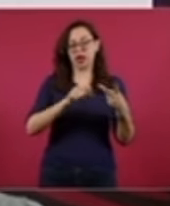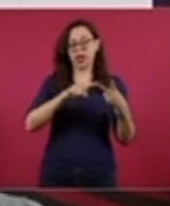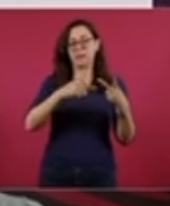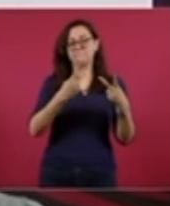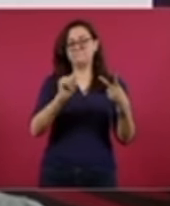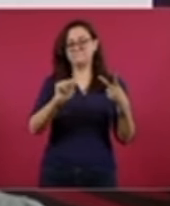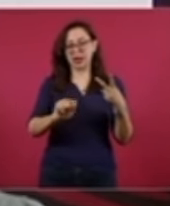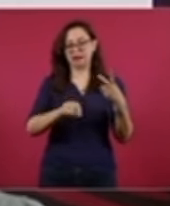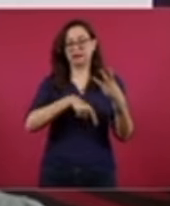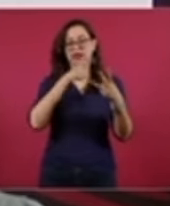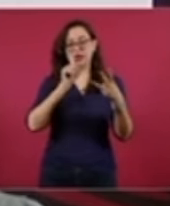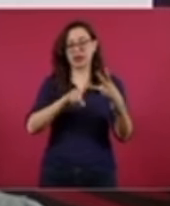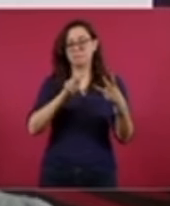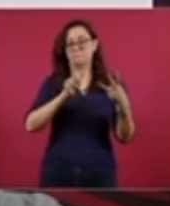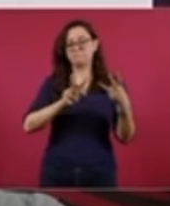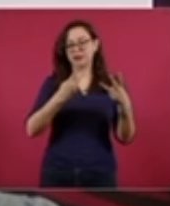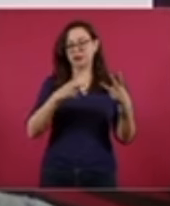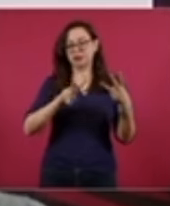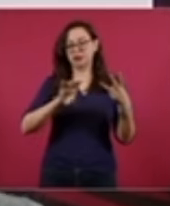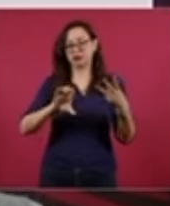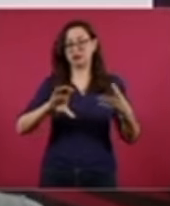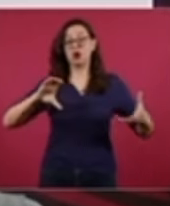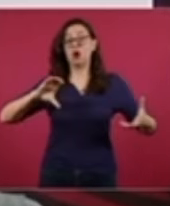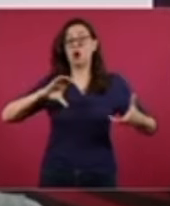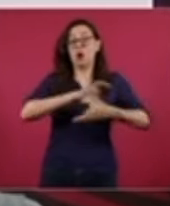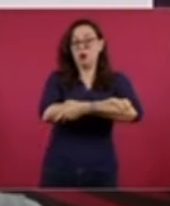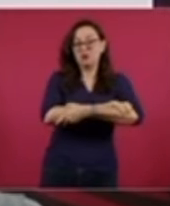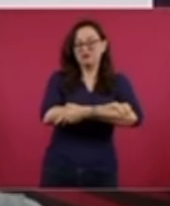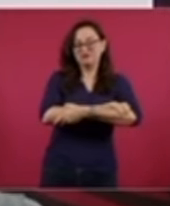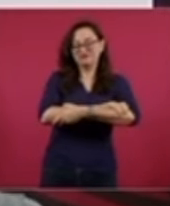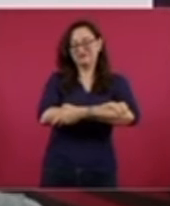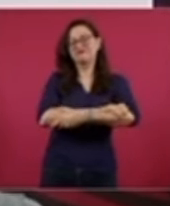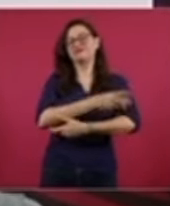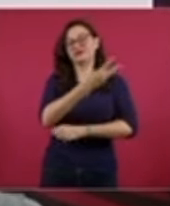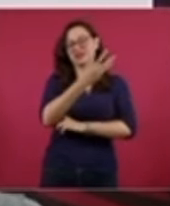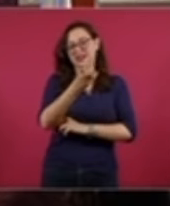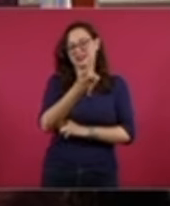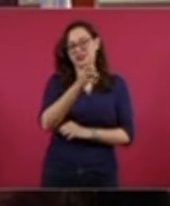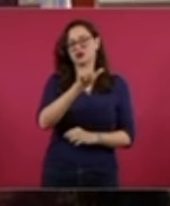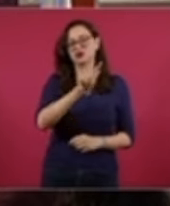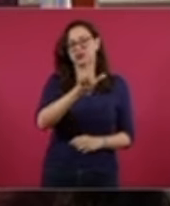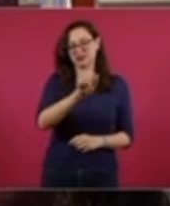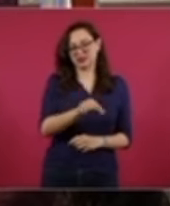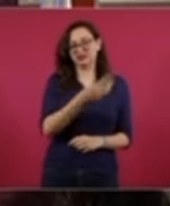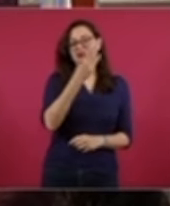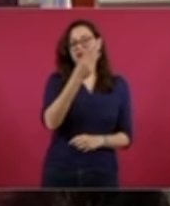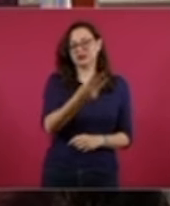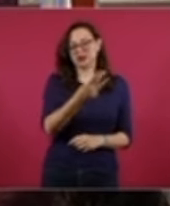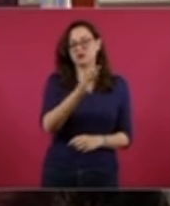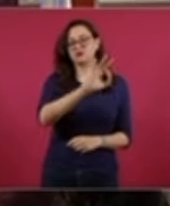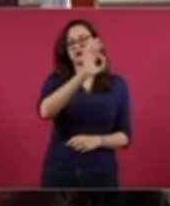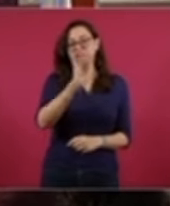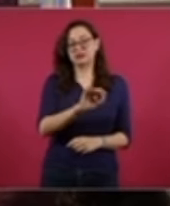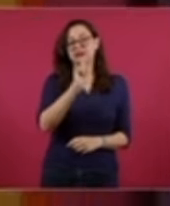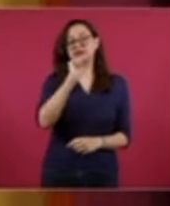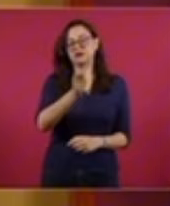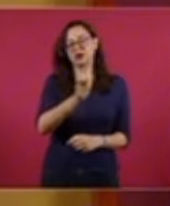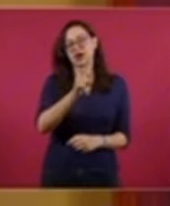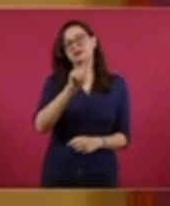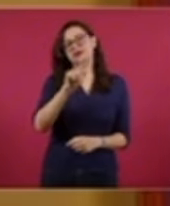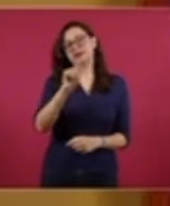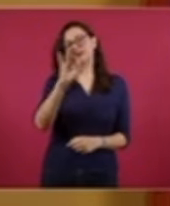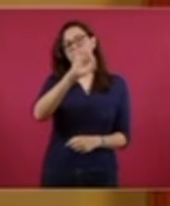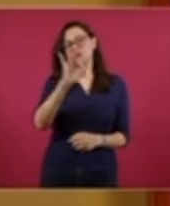373 diputadas y diputados, es decir, una mayoría calificada.